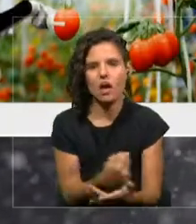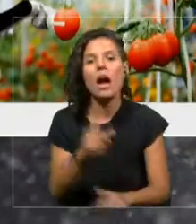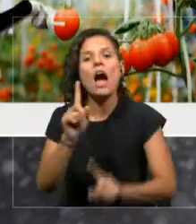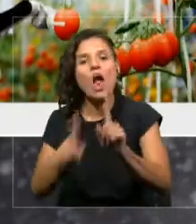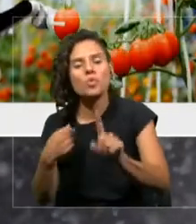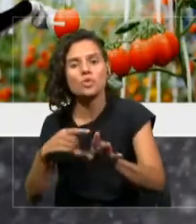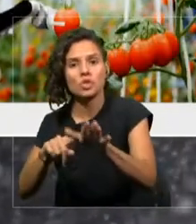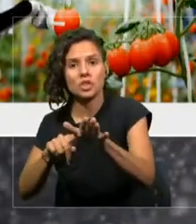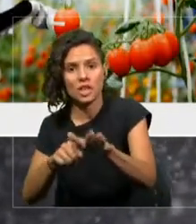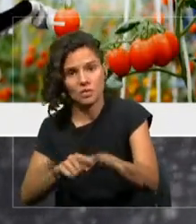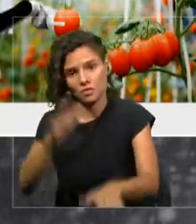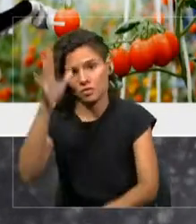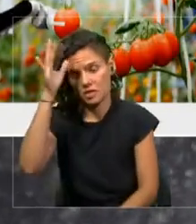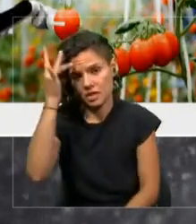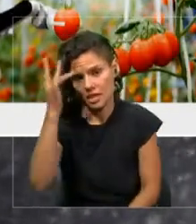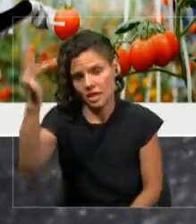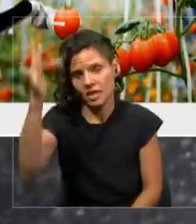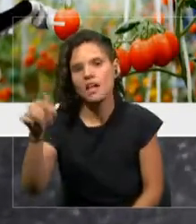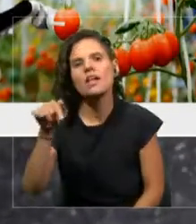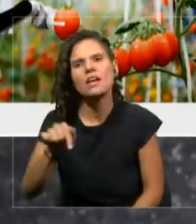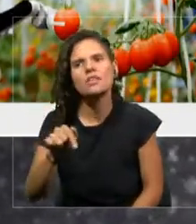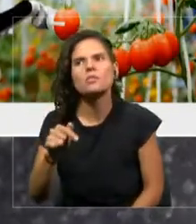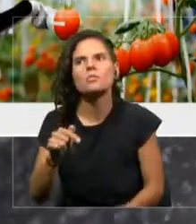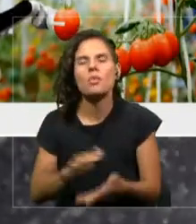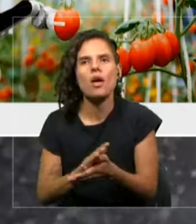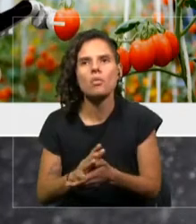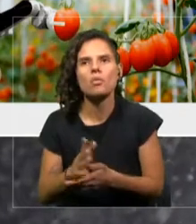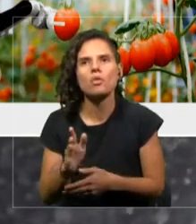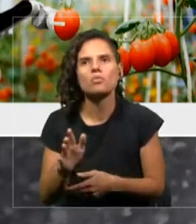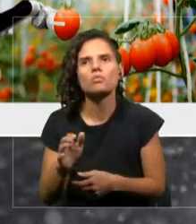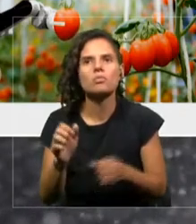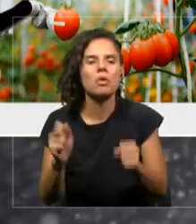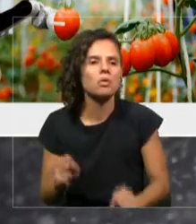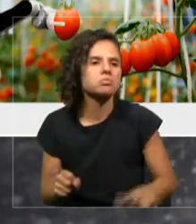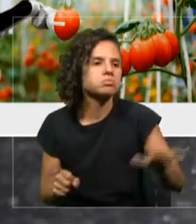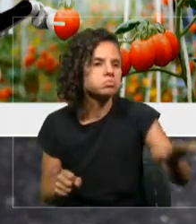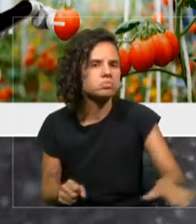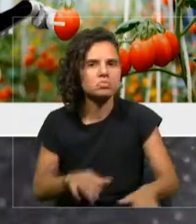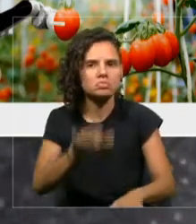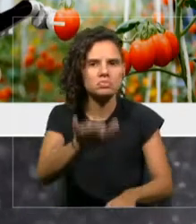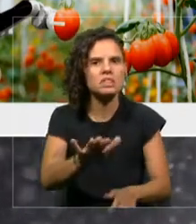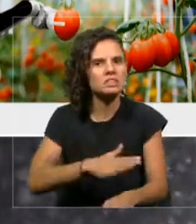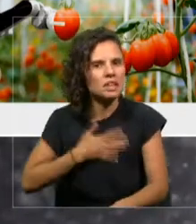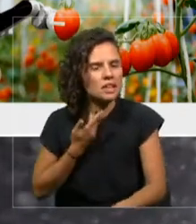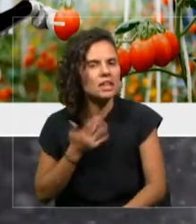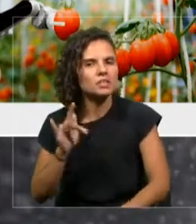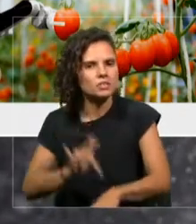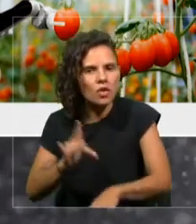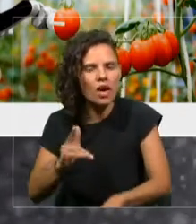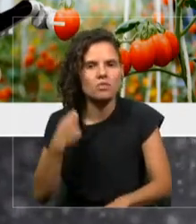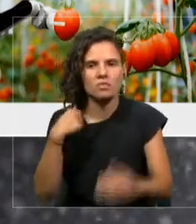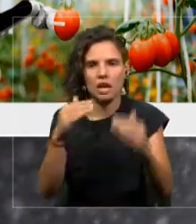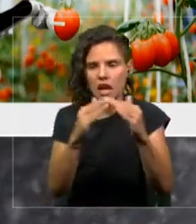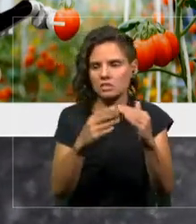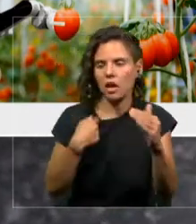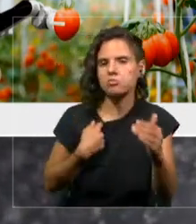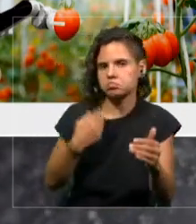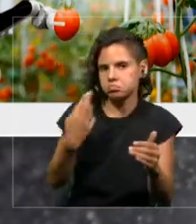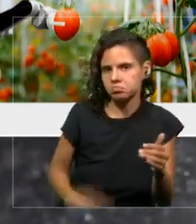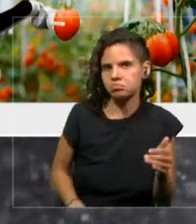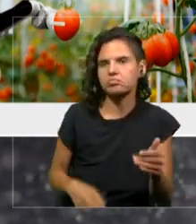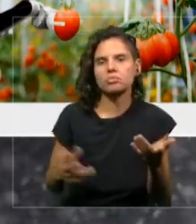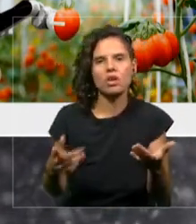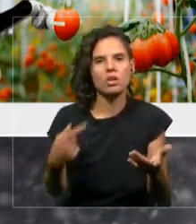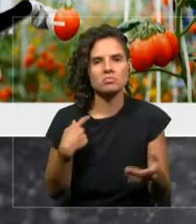que si extendemos un poco la mano lo podemos sentir, lo podemos tocar, lo podemos tener en casa, en oficina, con nuestros